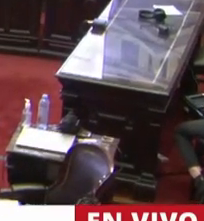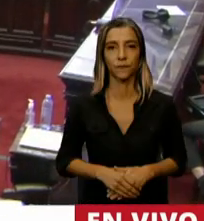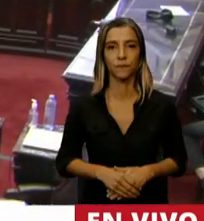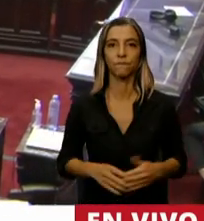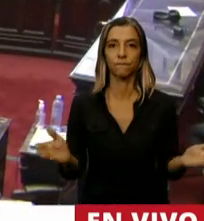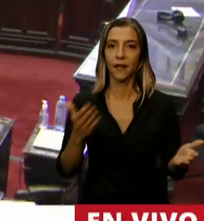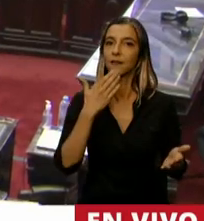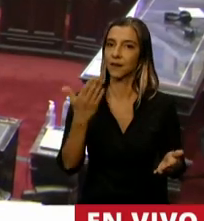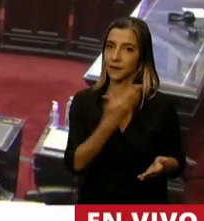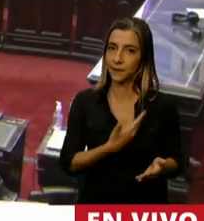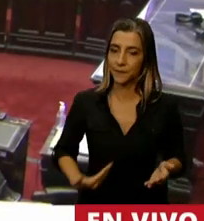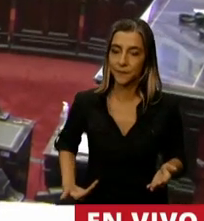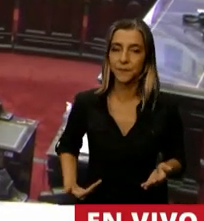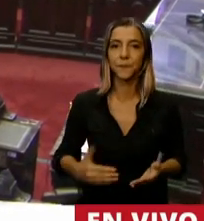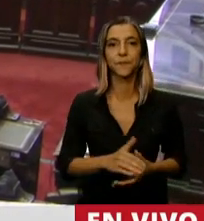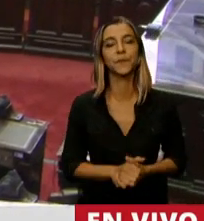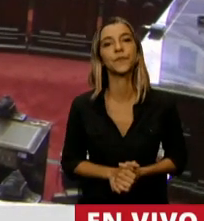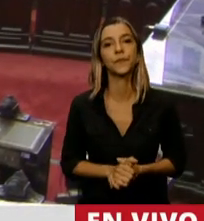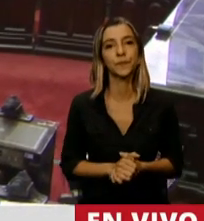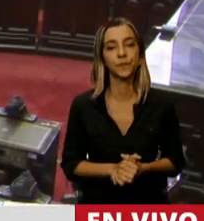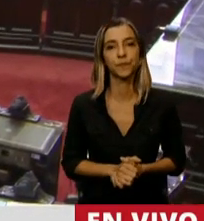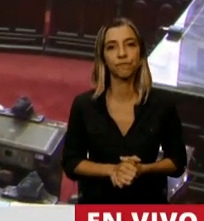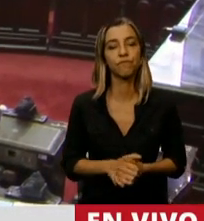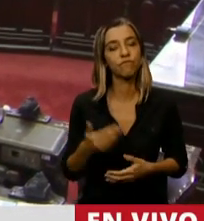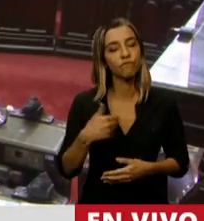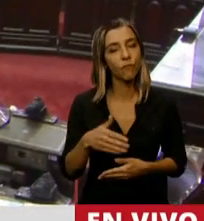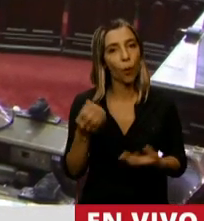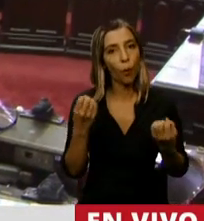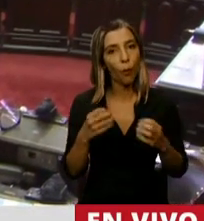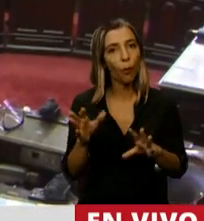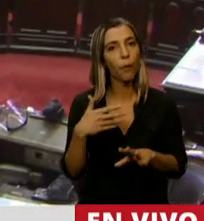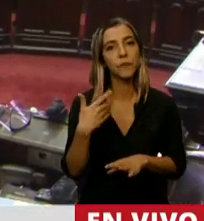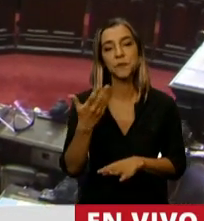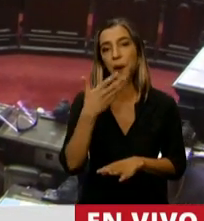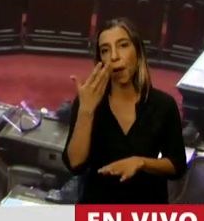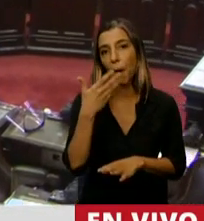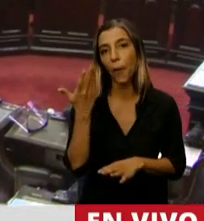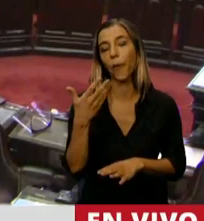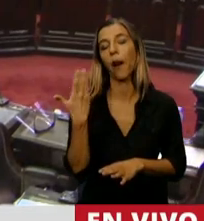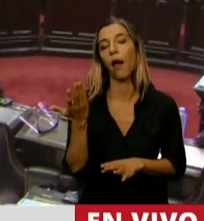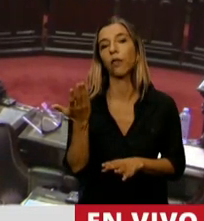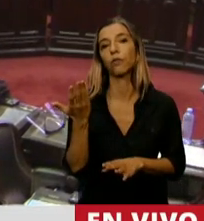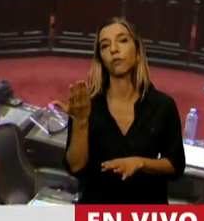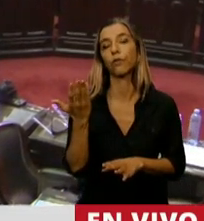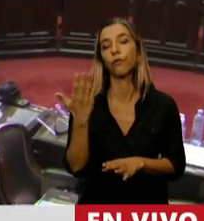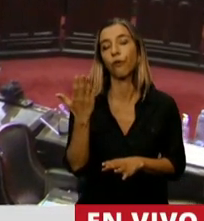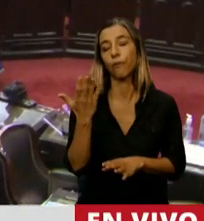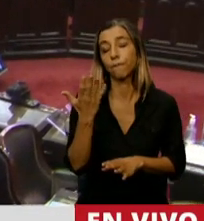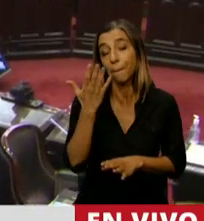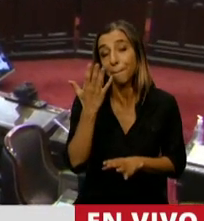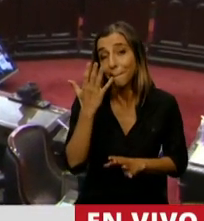para empezar, la verdad es que hubiese querido empezar hablando directamente del presupuesto, pero se han hecho muchas